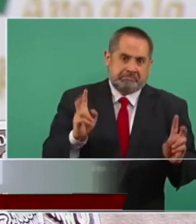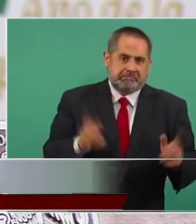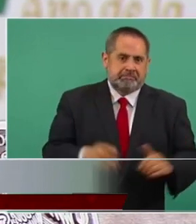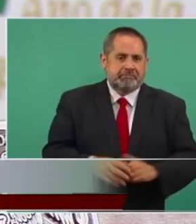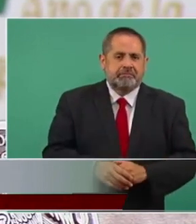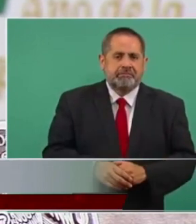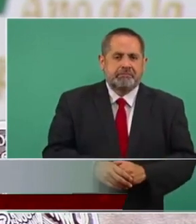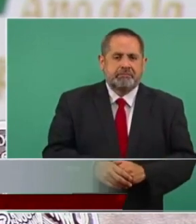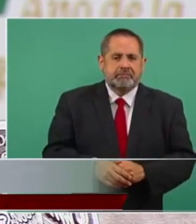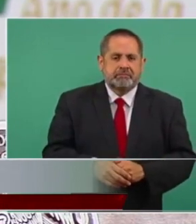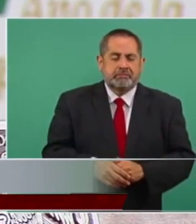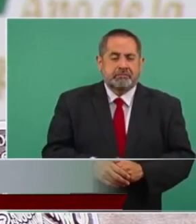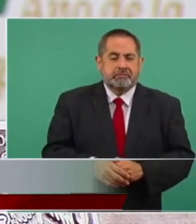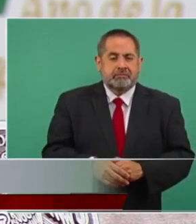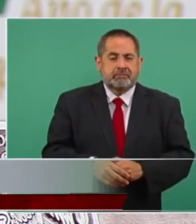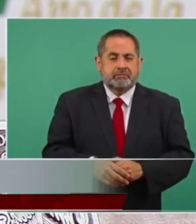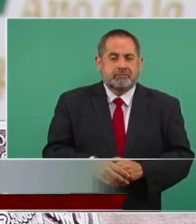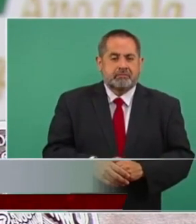que este